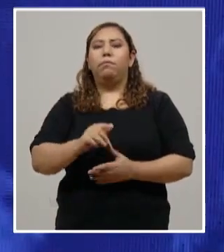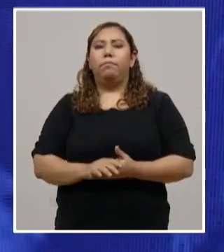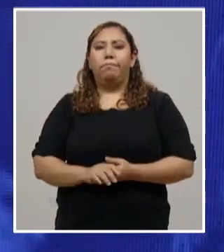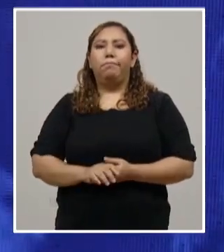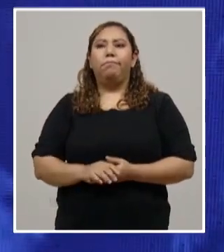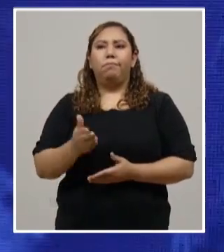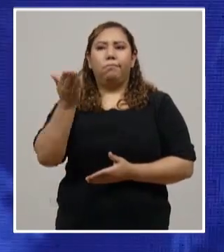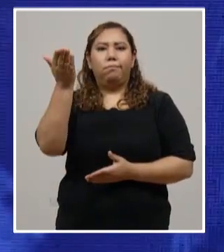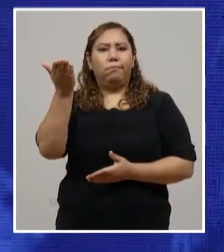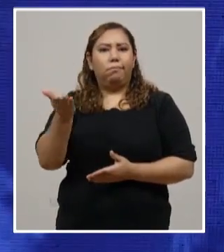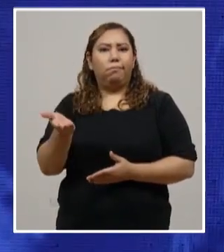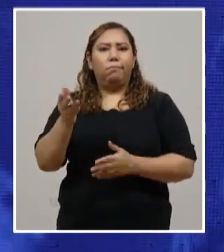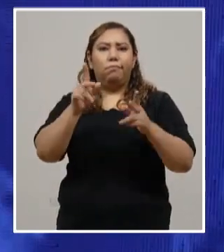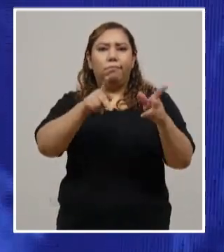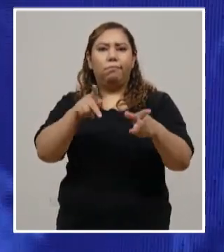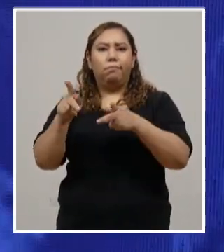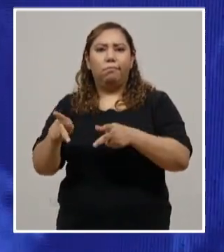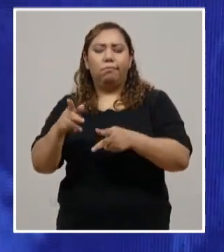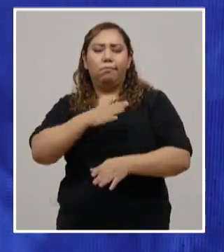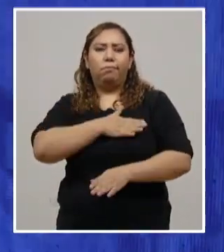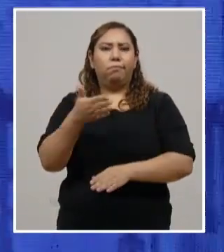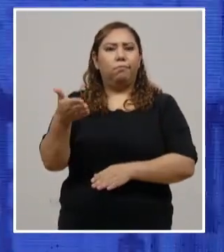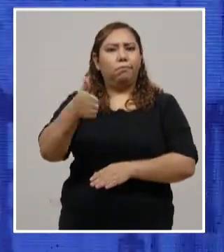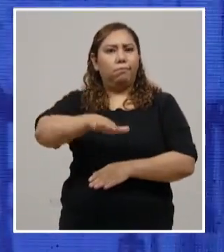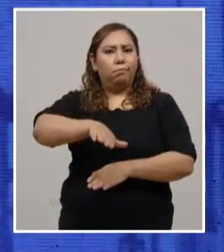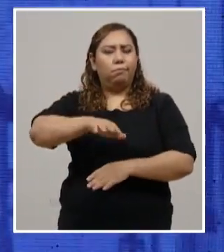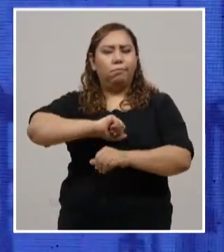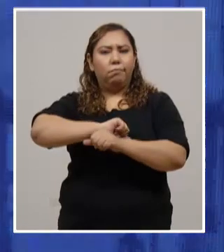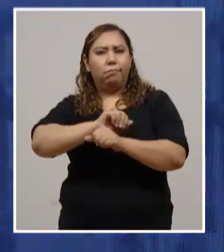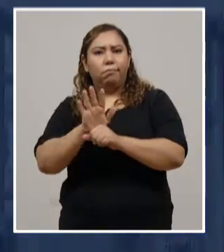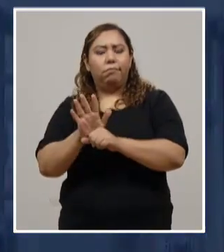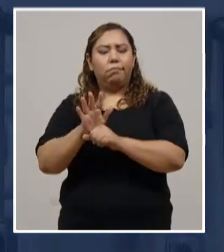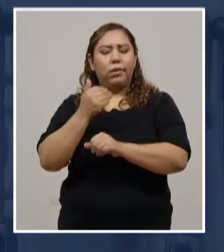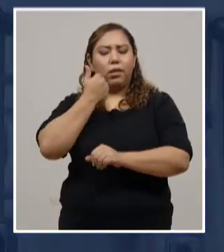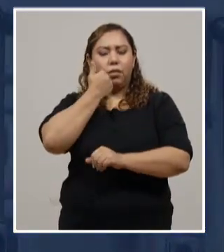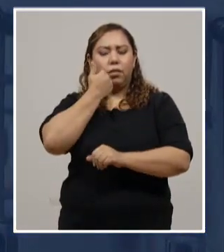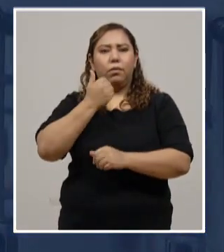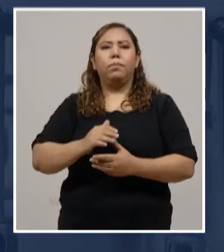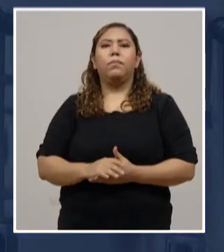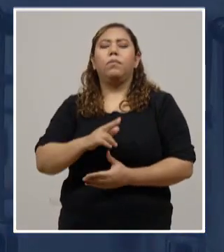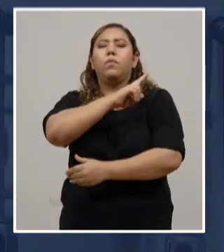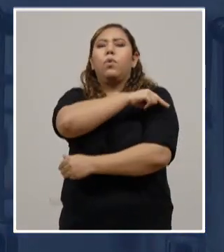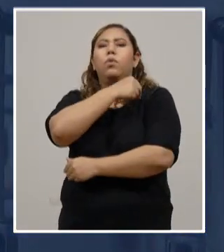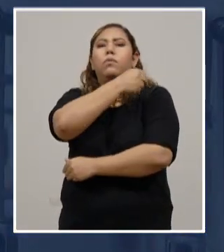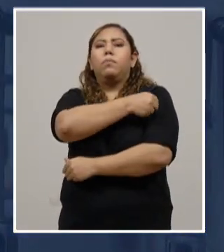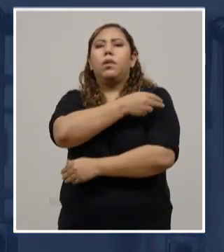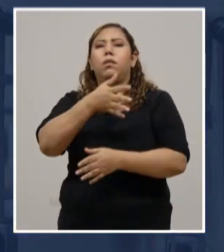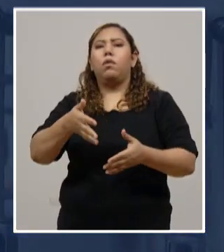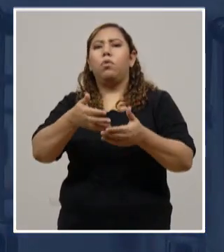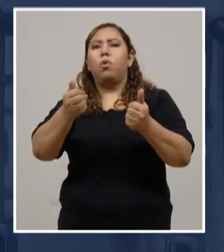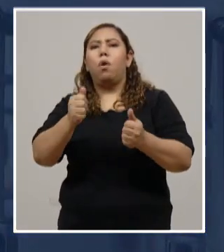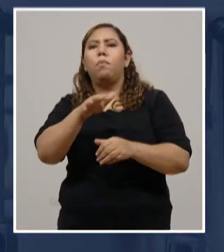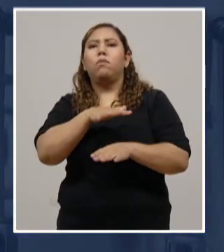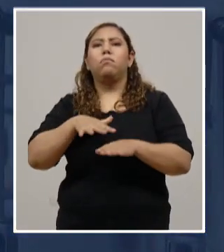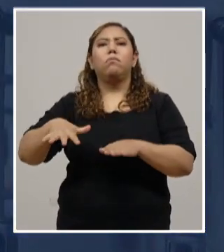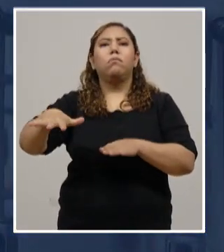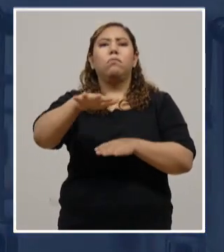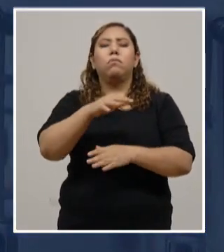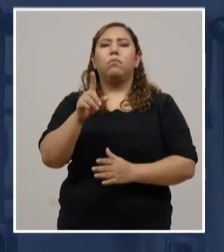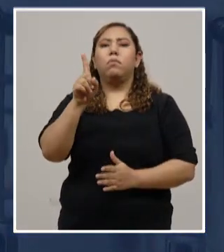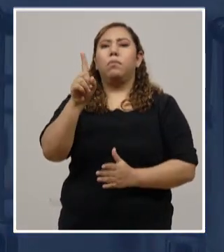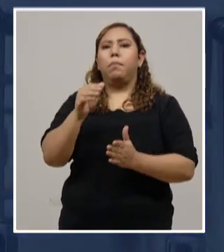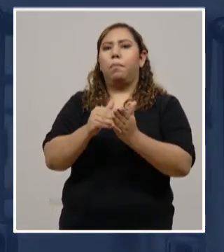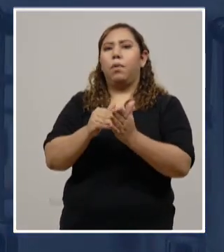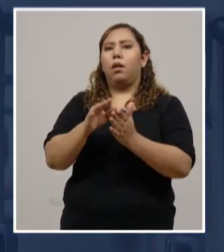lamentablemente a causa de esta enfermedad han perdido la vida. Y los hospitalizados, superamos la barrera de 1,400